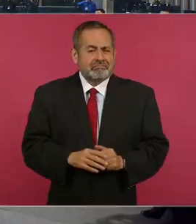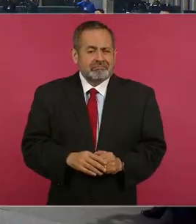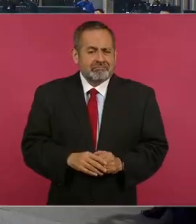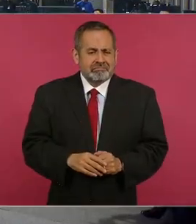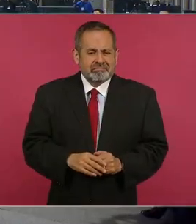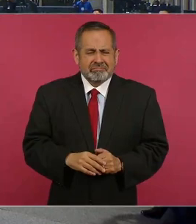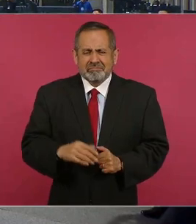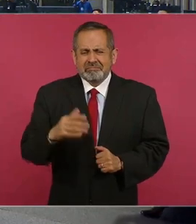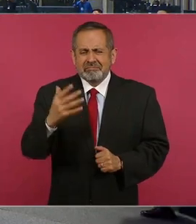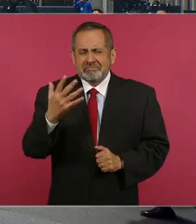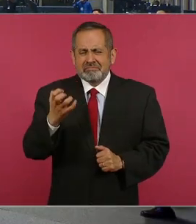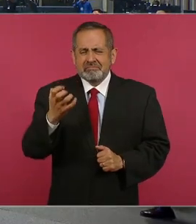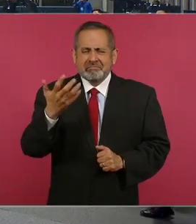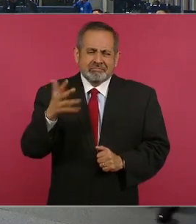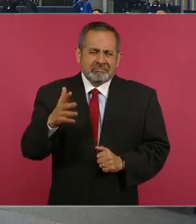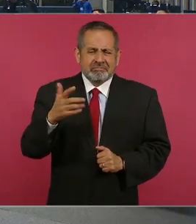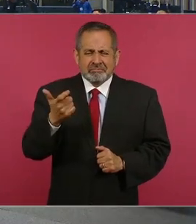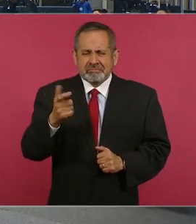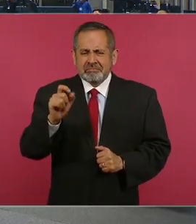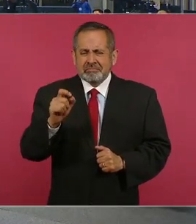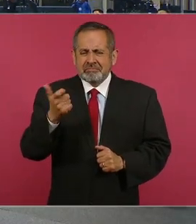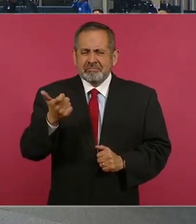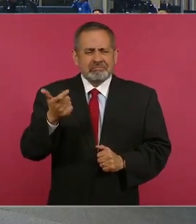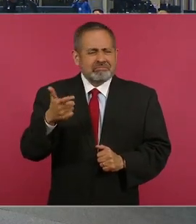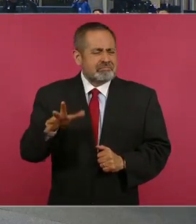cinco pesos, diez pesos, veinte pesos menos,